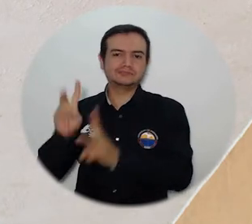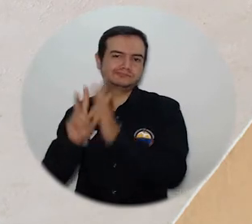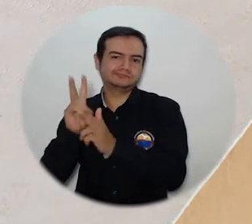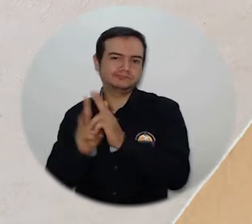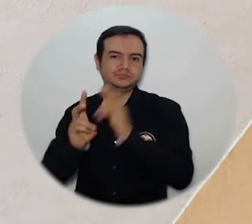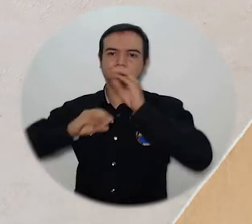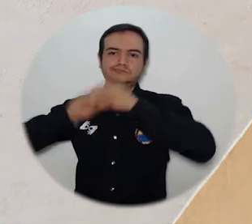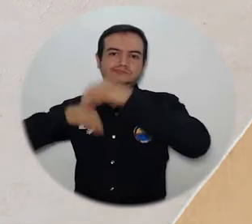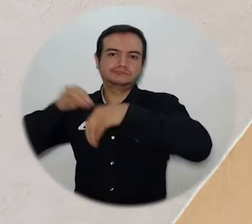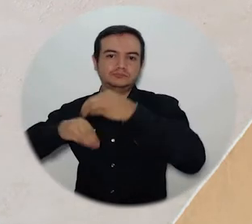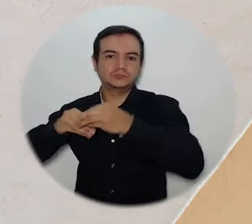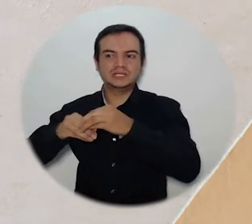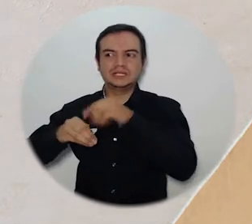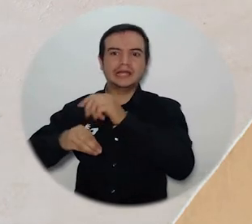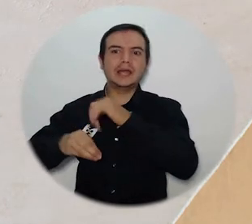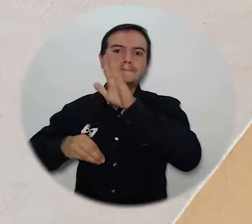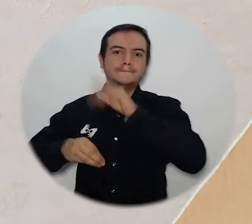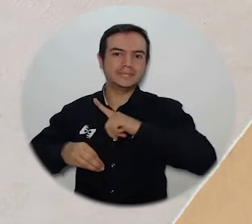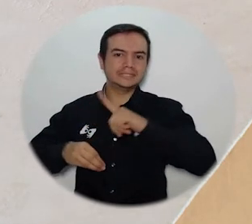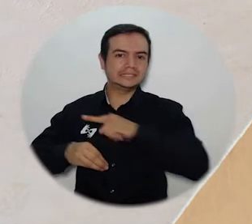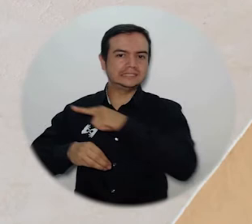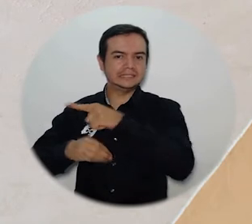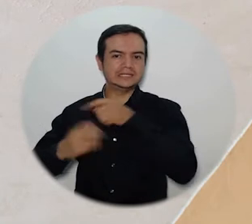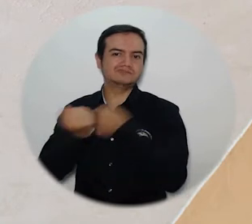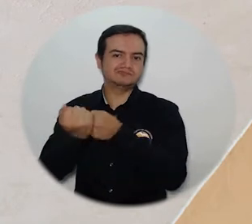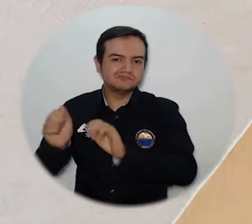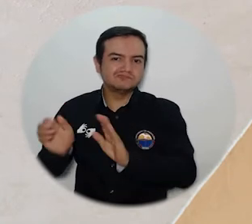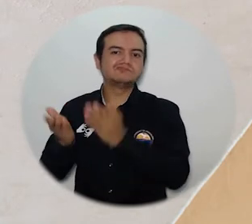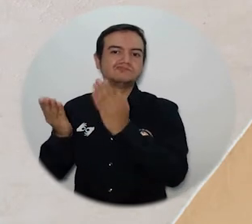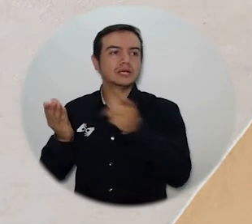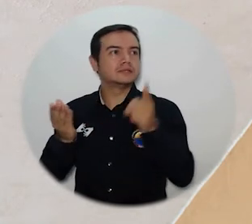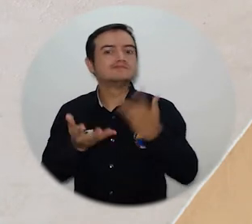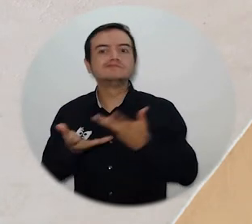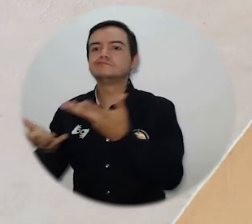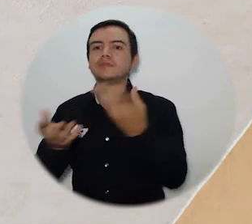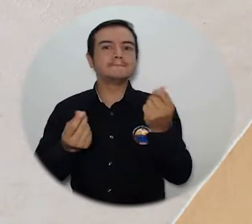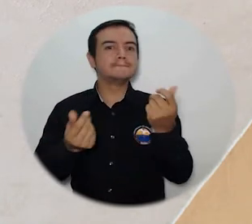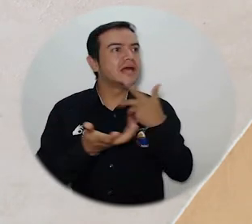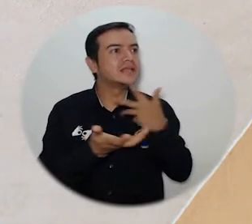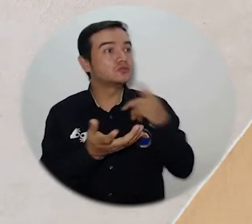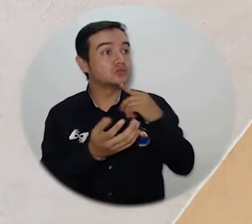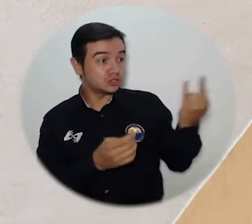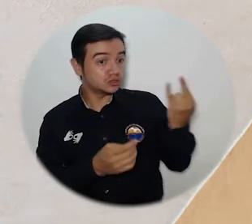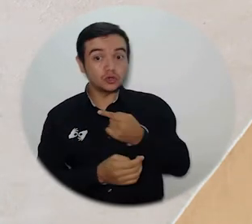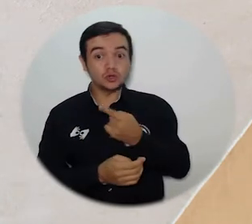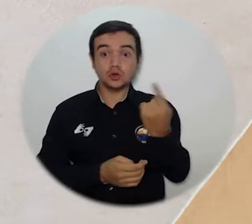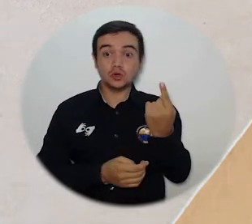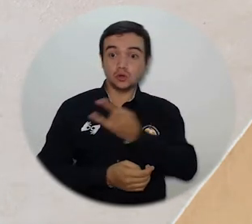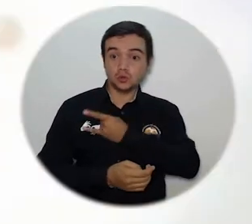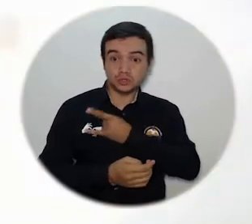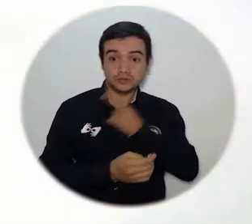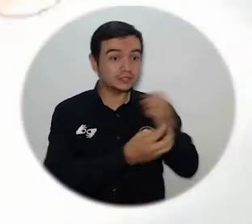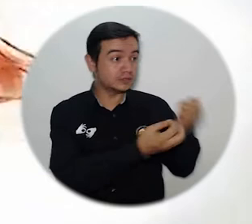también a sacarlo buscar otros recursos no solo los de la universidad y bueno ahí estamos digamos como institución apoyando al